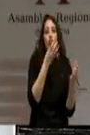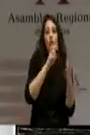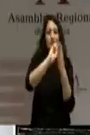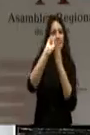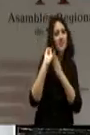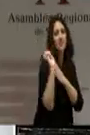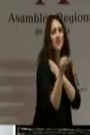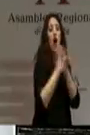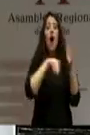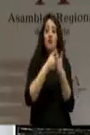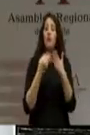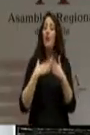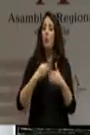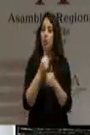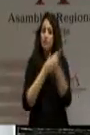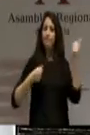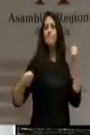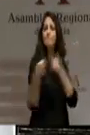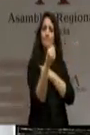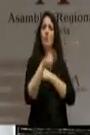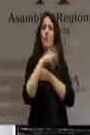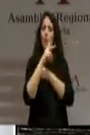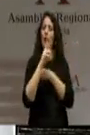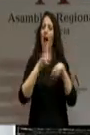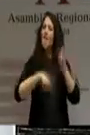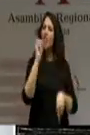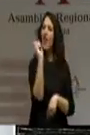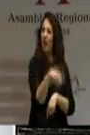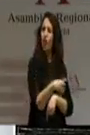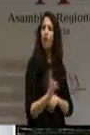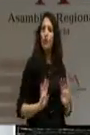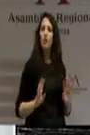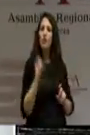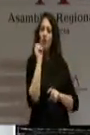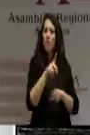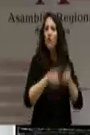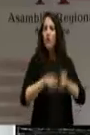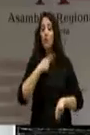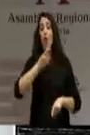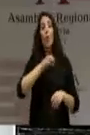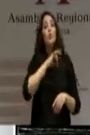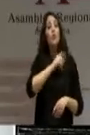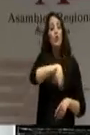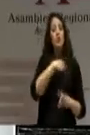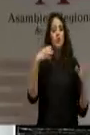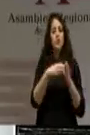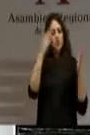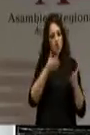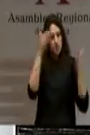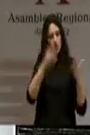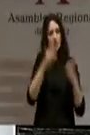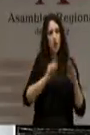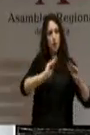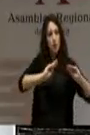casos, de empatizar, porque algunas veces también tienen razón. Los que les pasa a ustedes que ustedes están ensimismados y concentrados en lo que piensan ustedes.